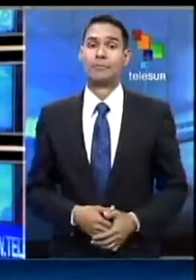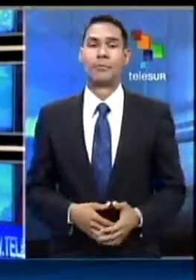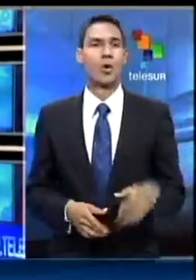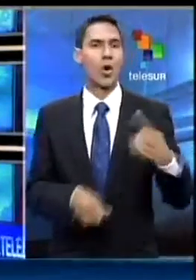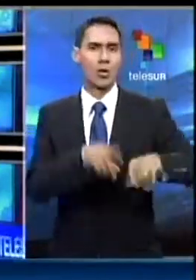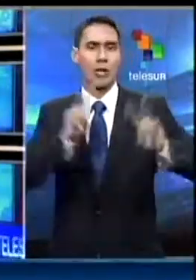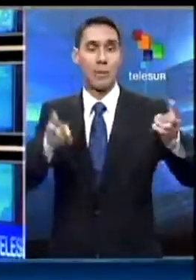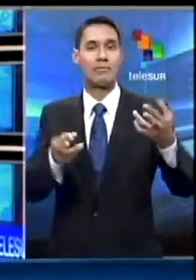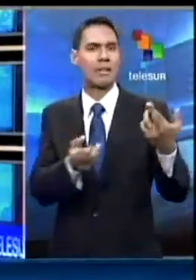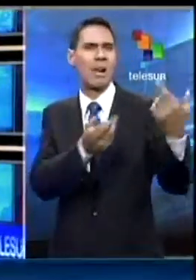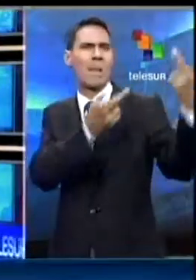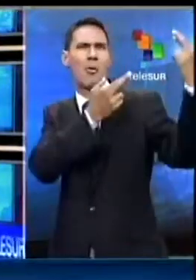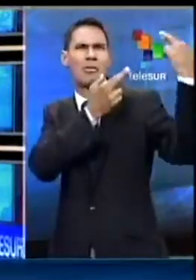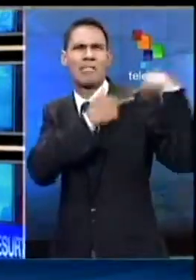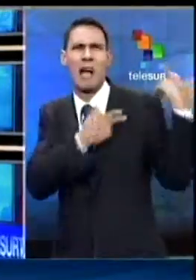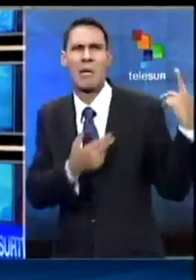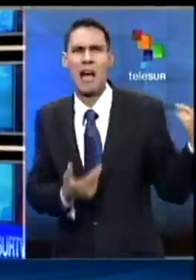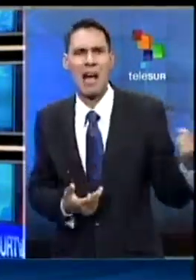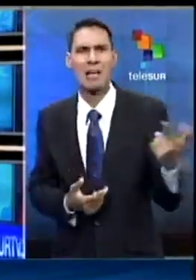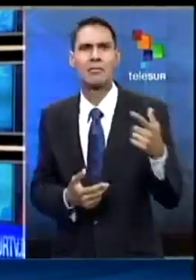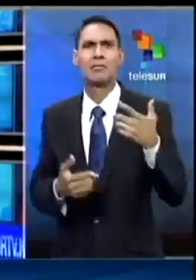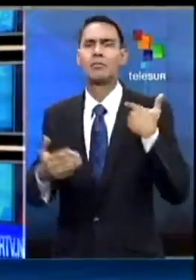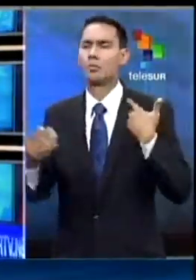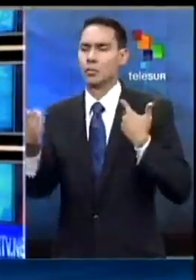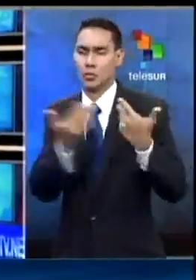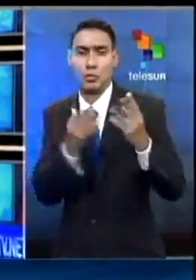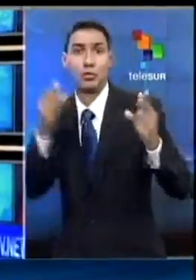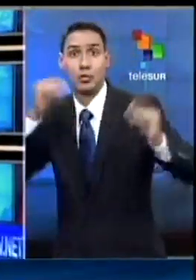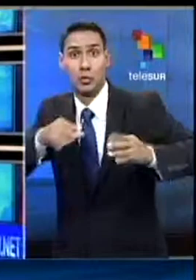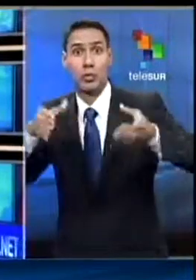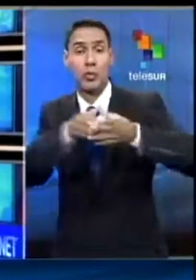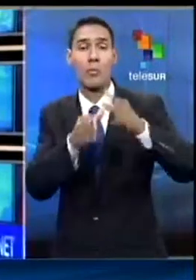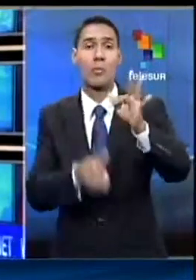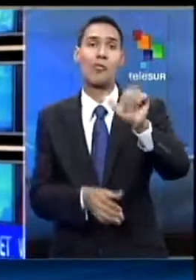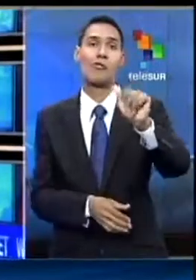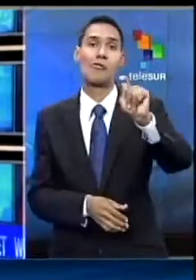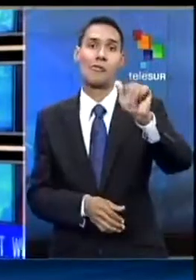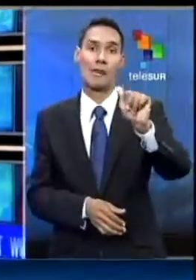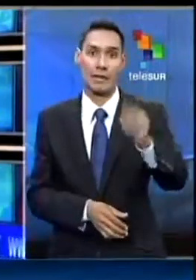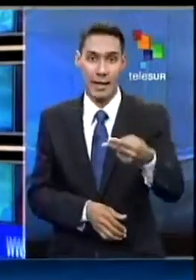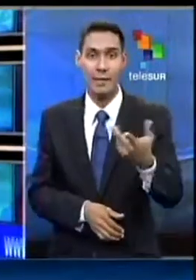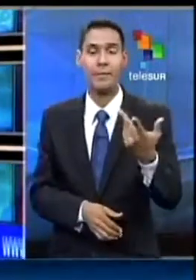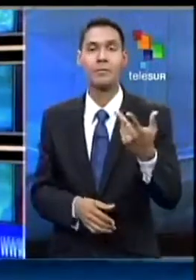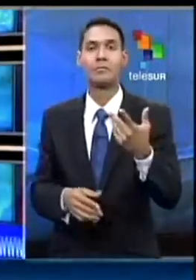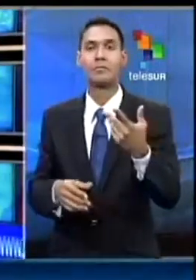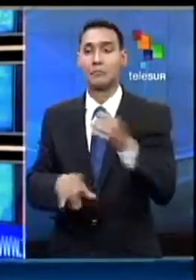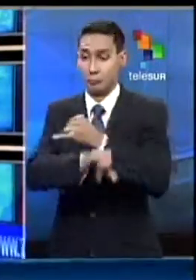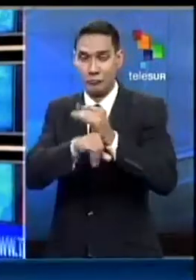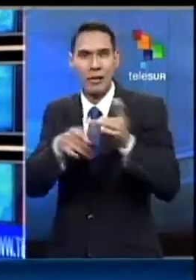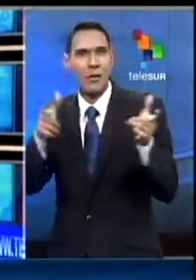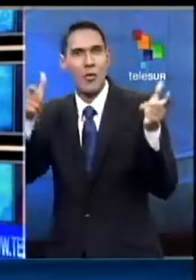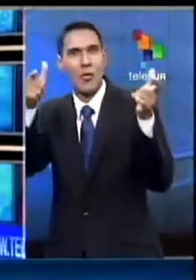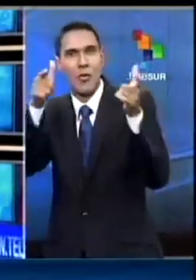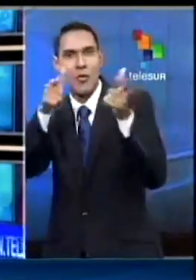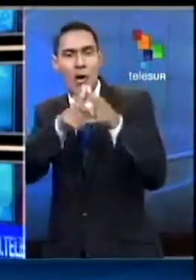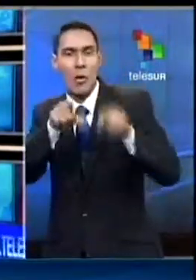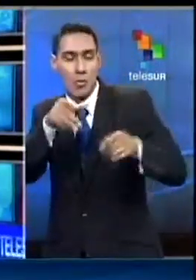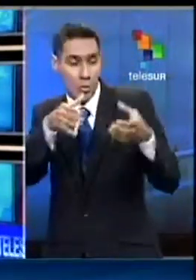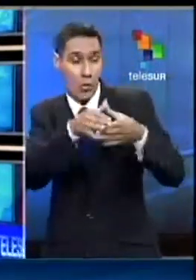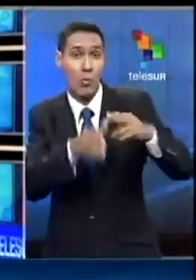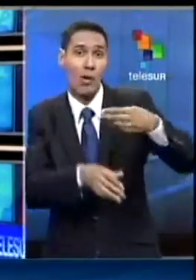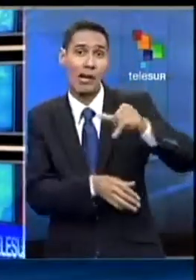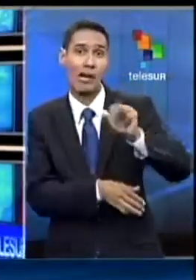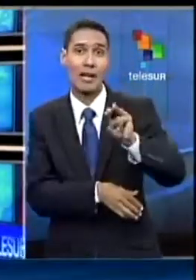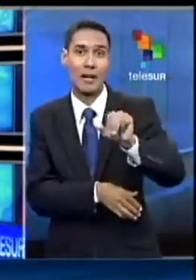Otros temas, el responsable del expediente de la reconciliación por el movimiento Fatak, Assam al-Hamad, tras reunirse con la dirigencia del